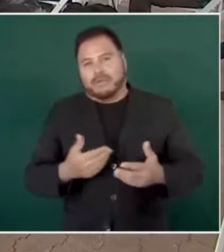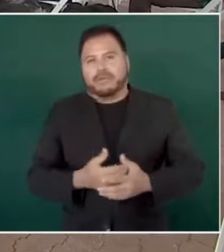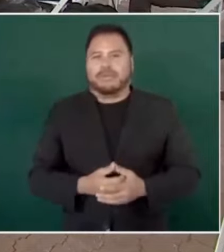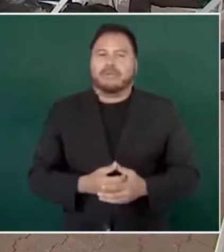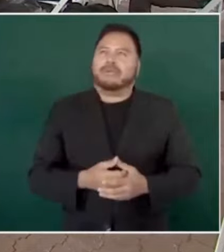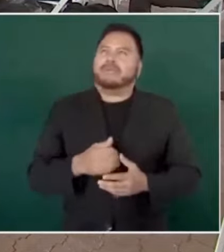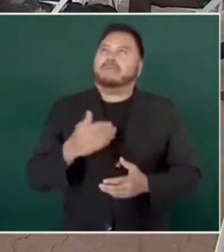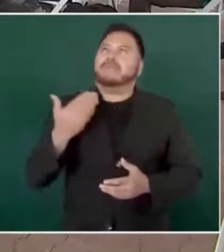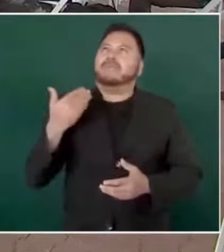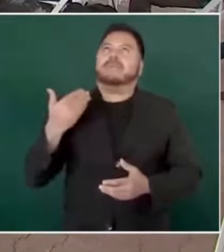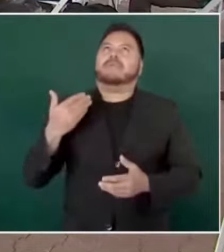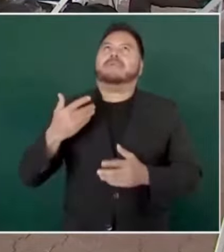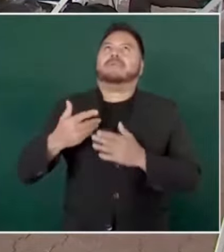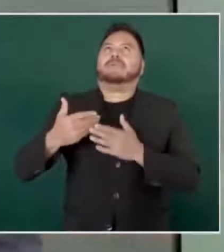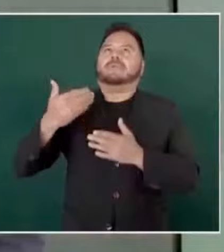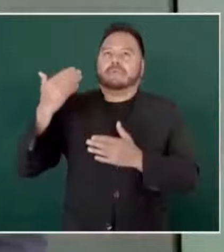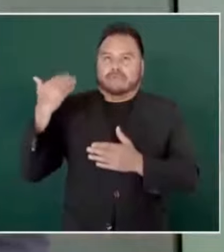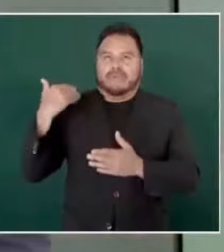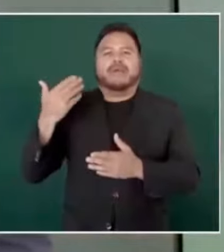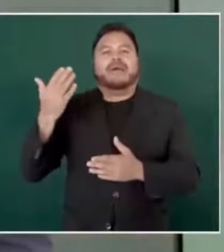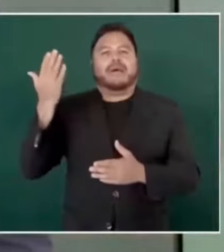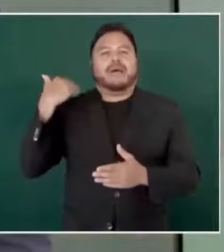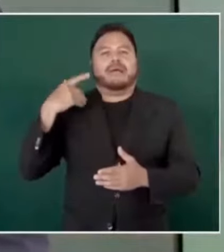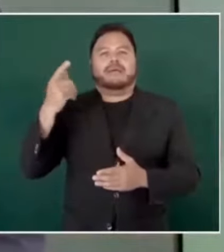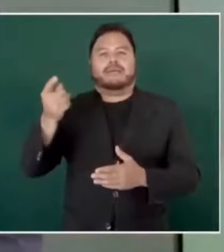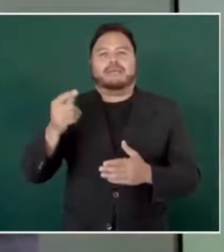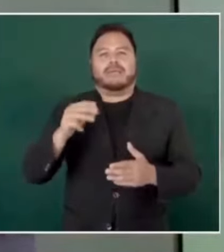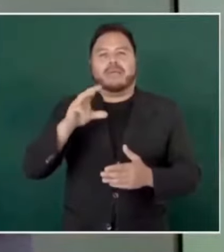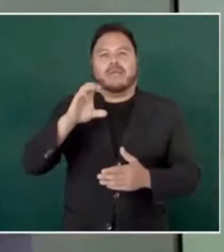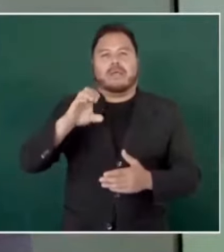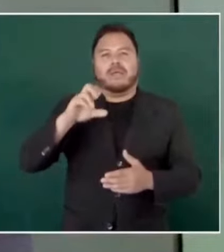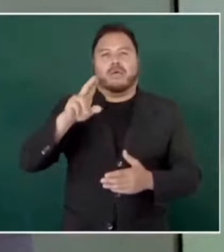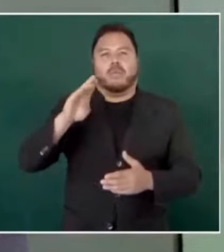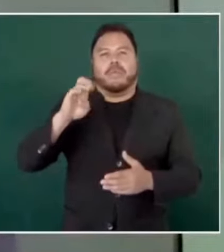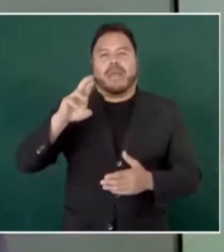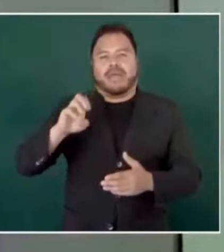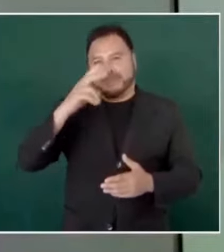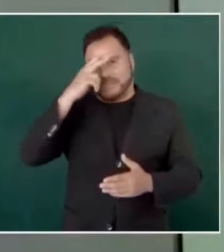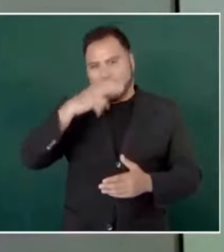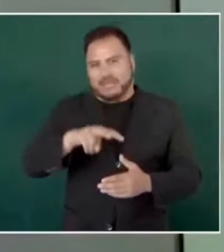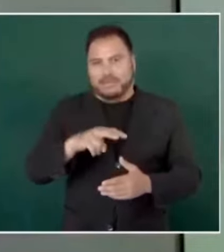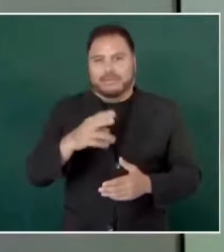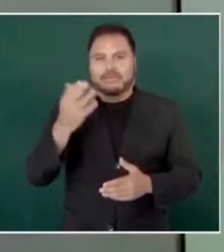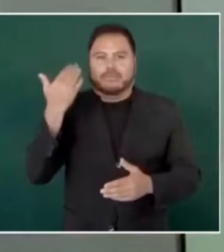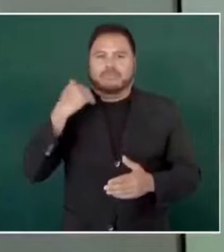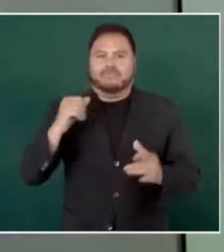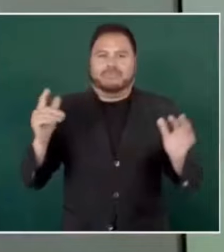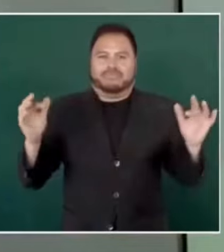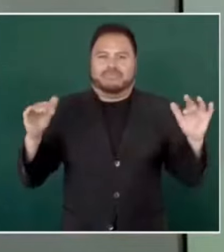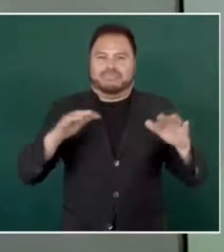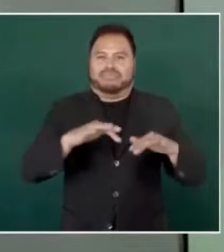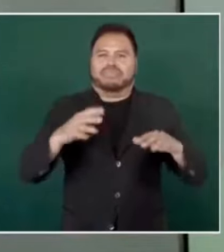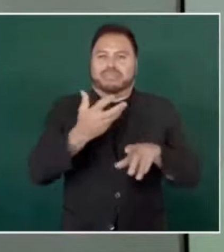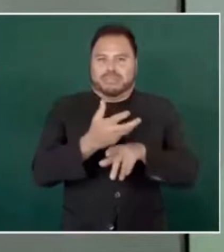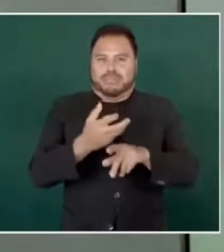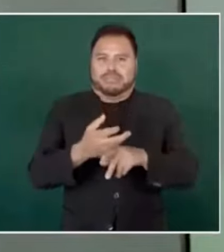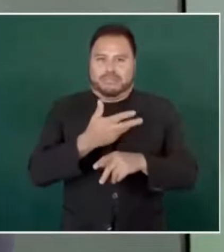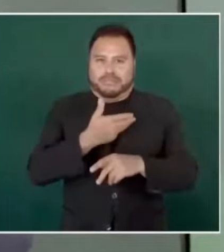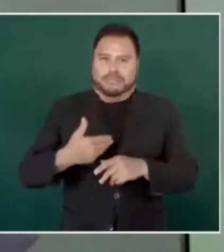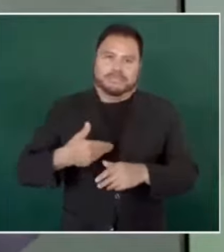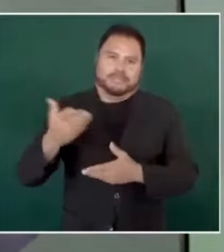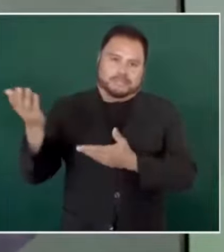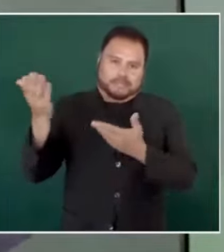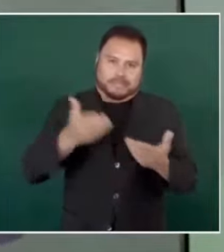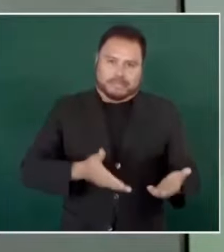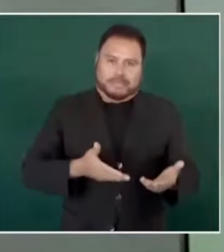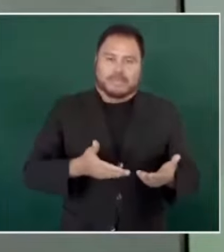no la última vez, cuando la cumbre en la Ciudad de México con el presidente de Estados Unidos, con el